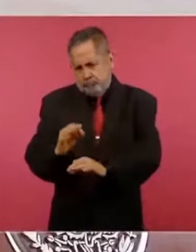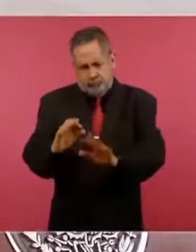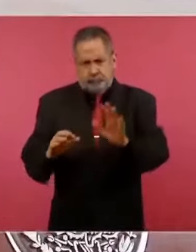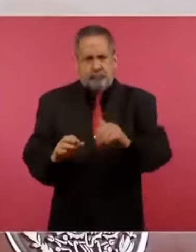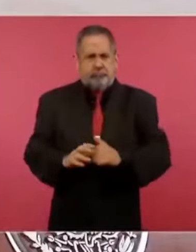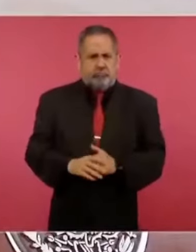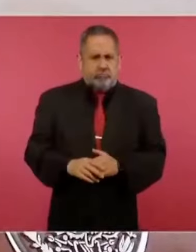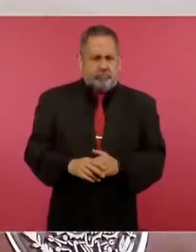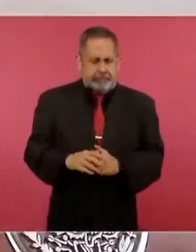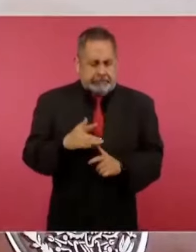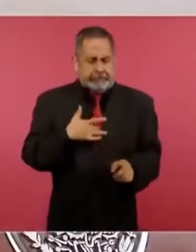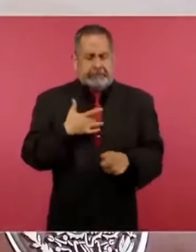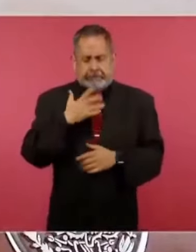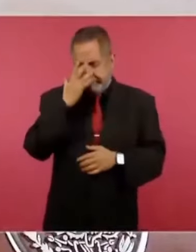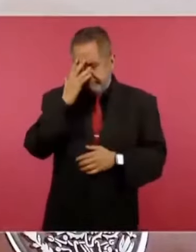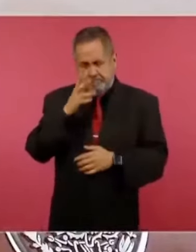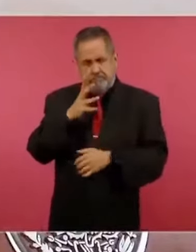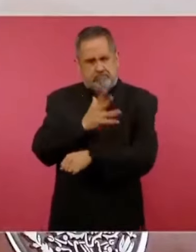con vergüenza,